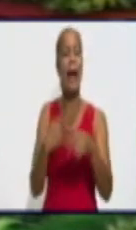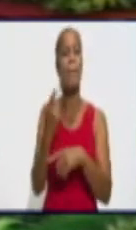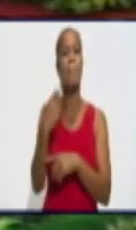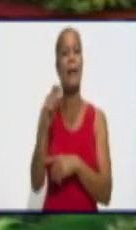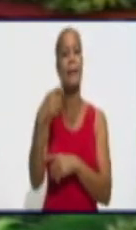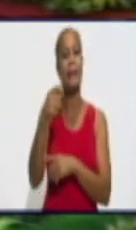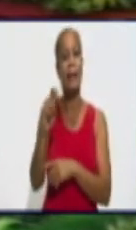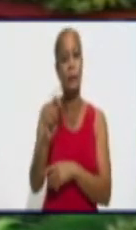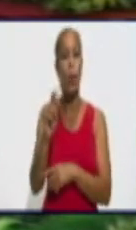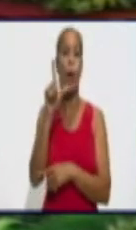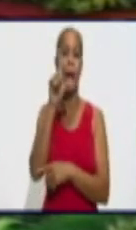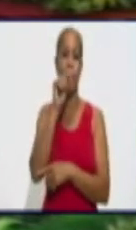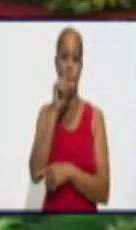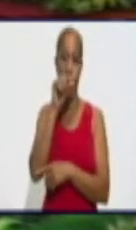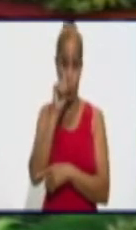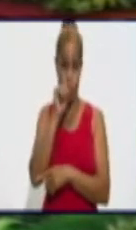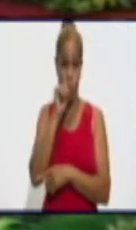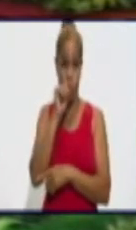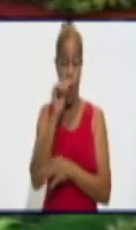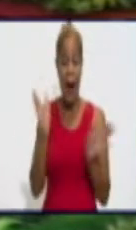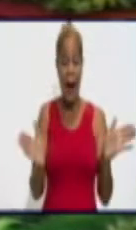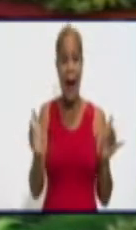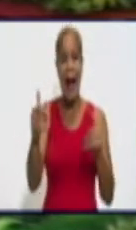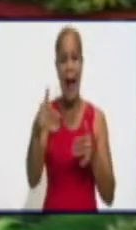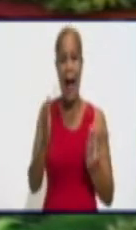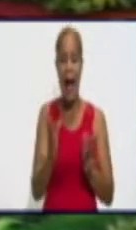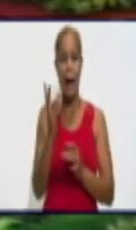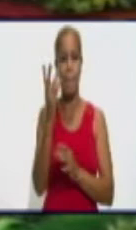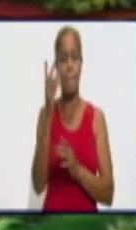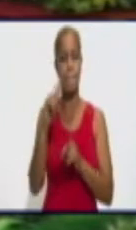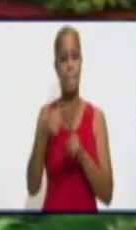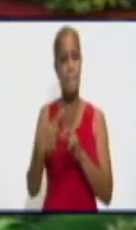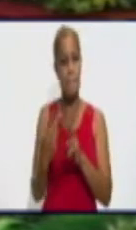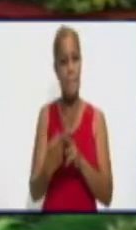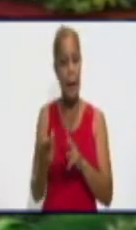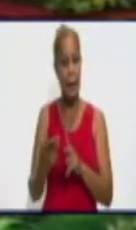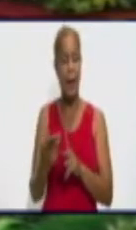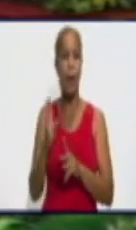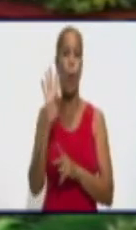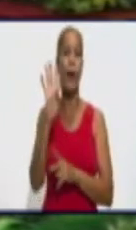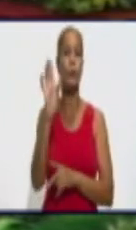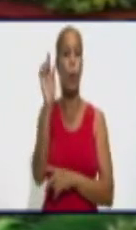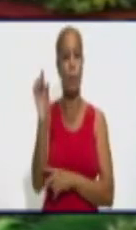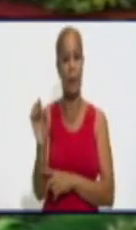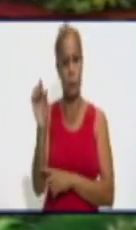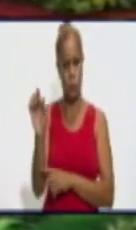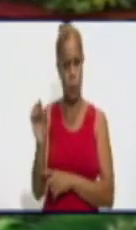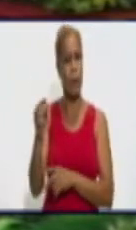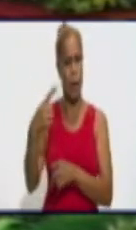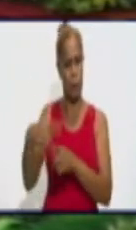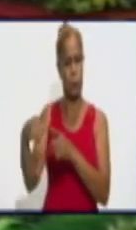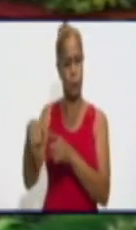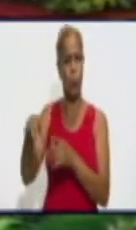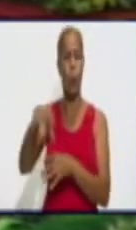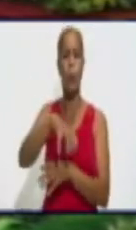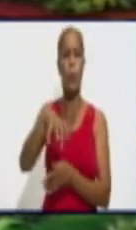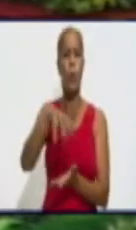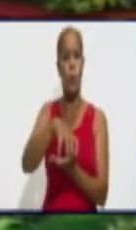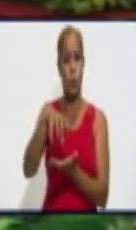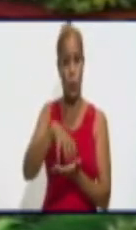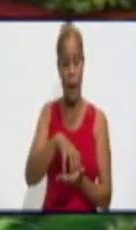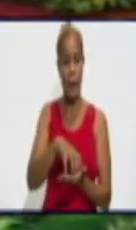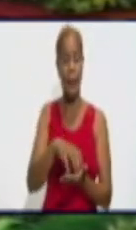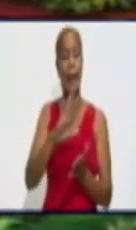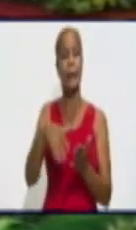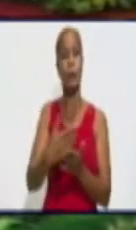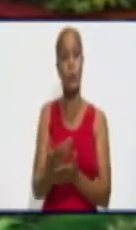famosa caja de pollo para cuatro núcleos, en el mercado de la avenida Jimmy Girsel, allá en la zona norte. Me cuentan